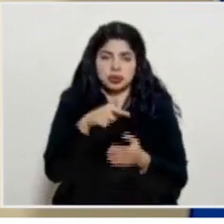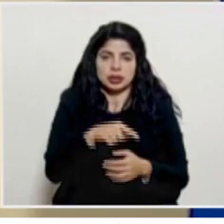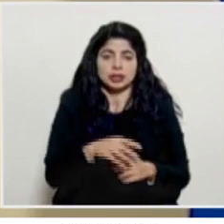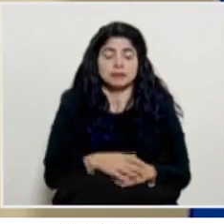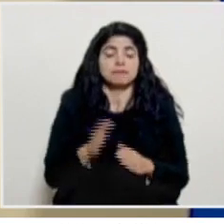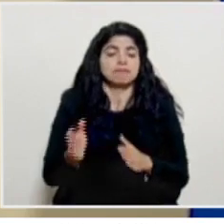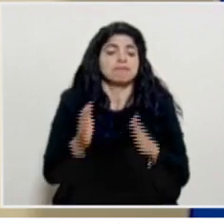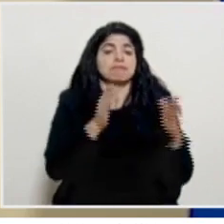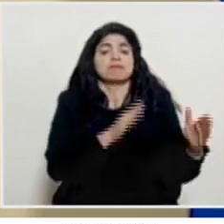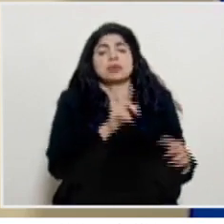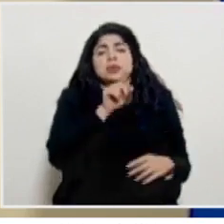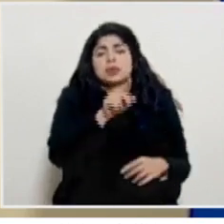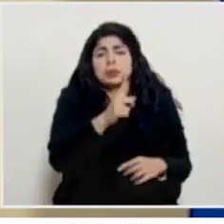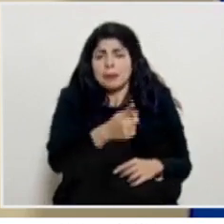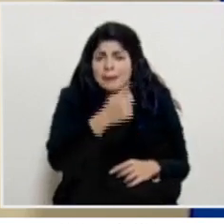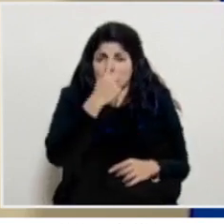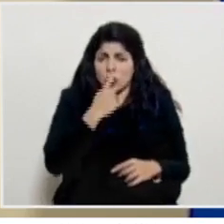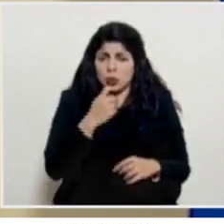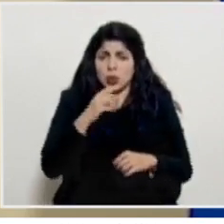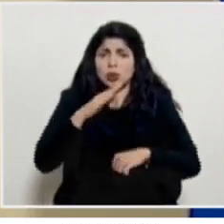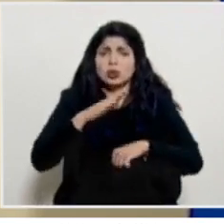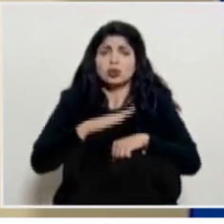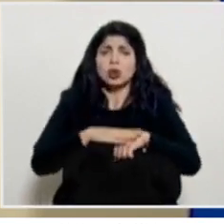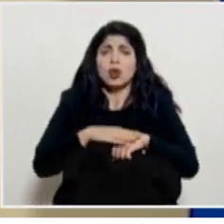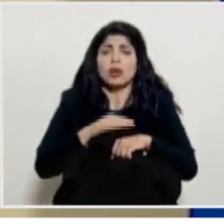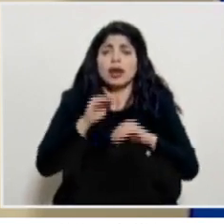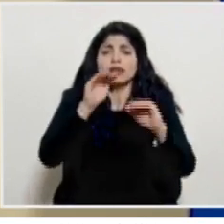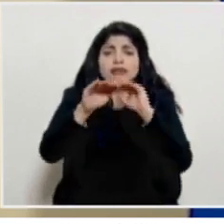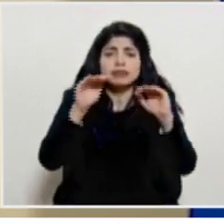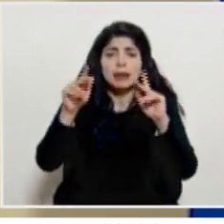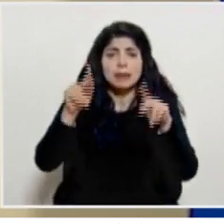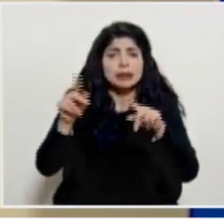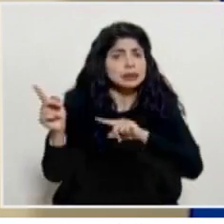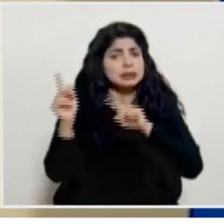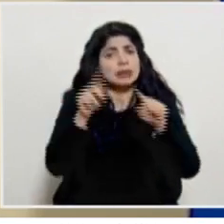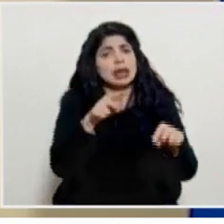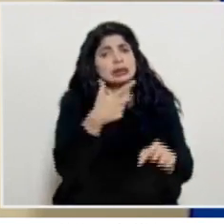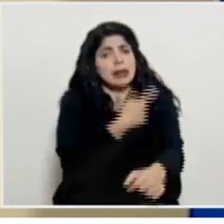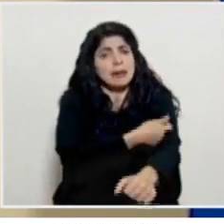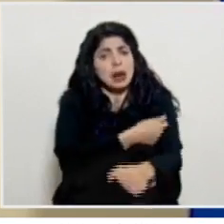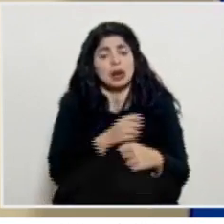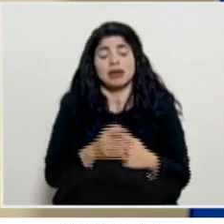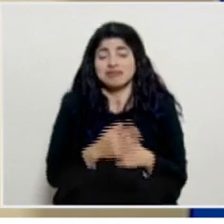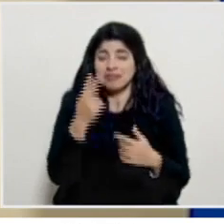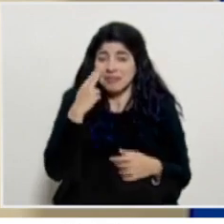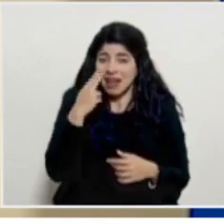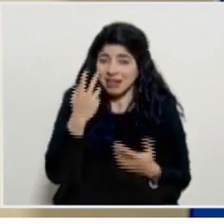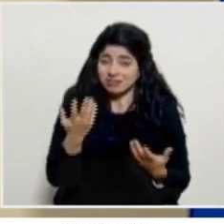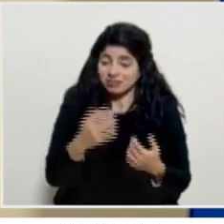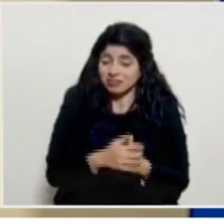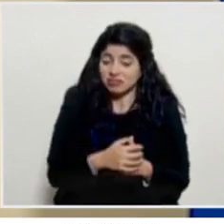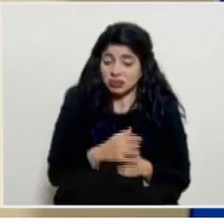con respecto a la pregunta que usted hacía también del llamado a vacunarse yo creo que